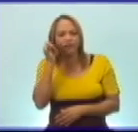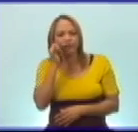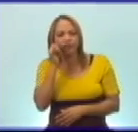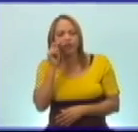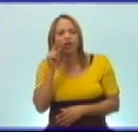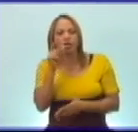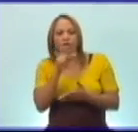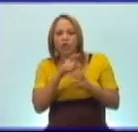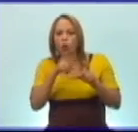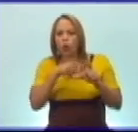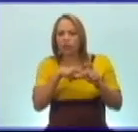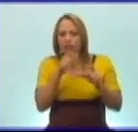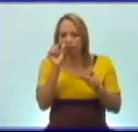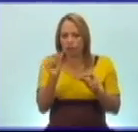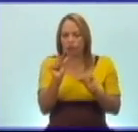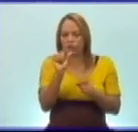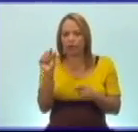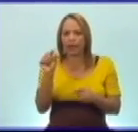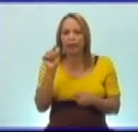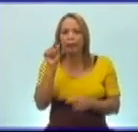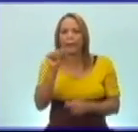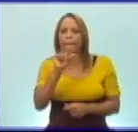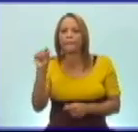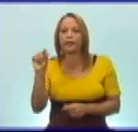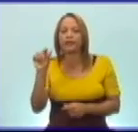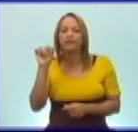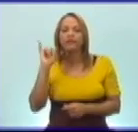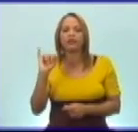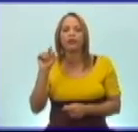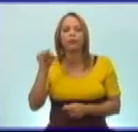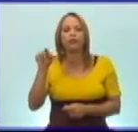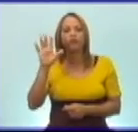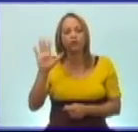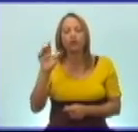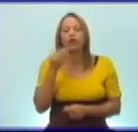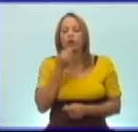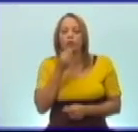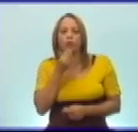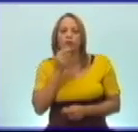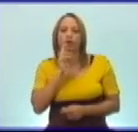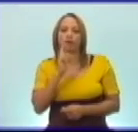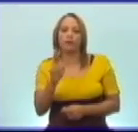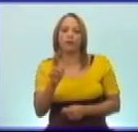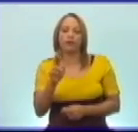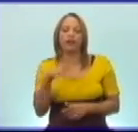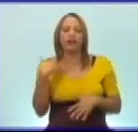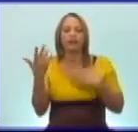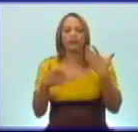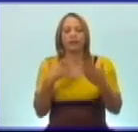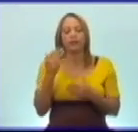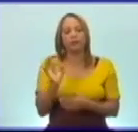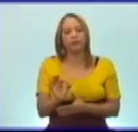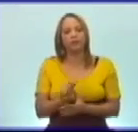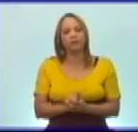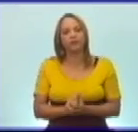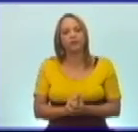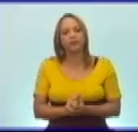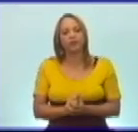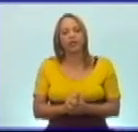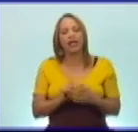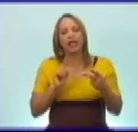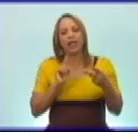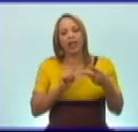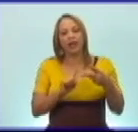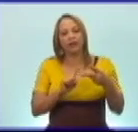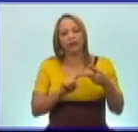contenido del epígrafe 6.5, podrás dar respuesta a esta actividad. Y dice la número